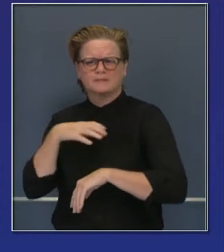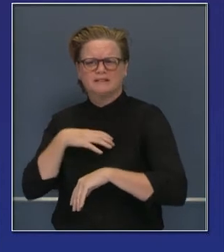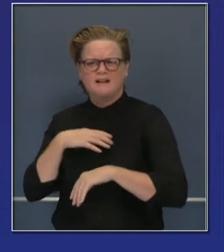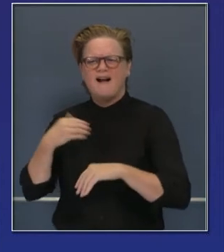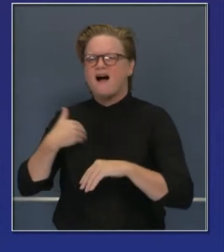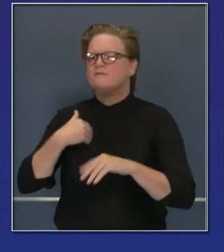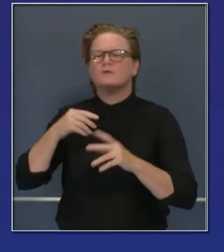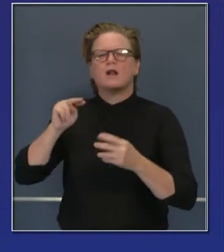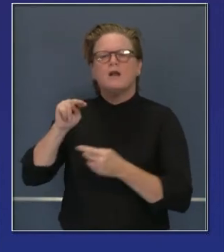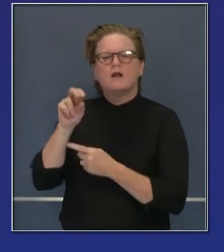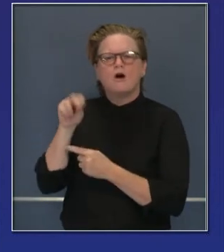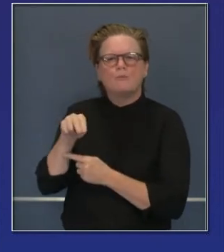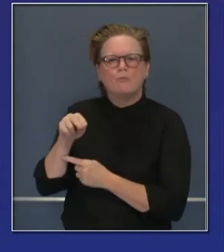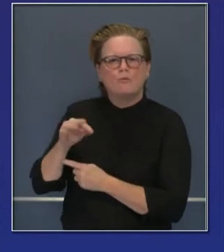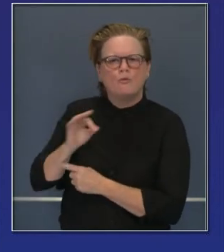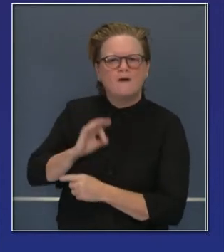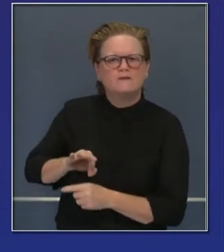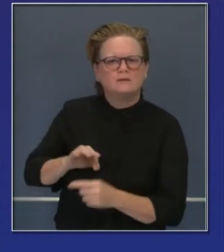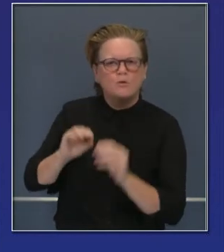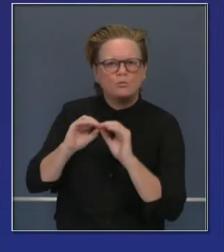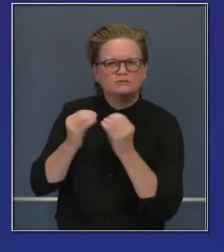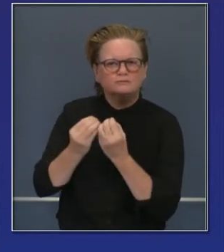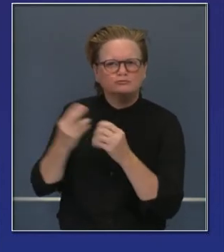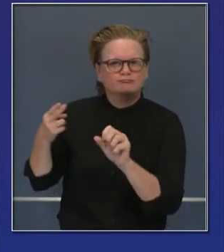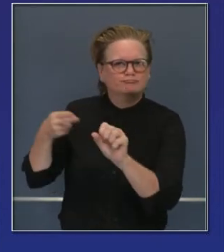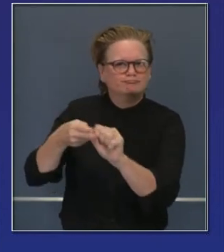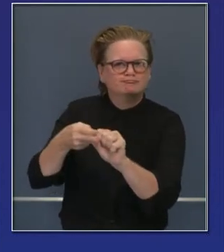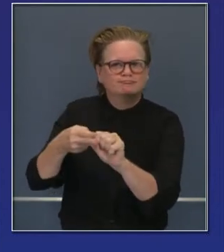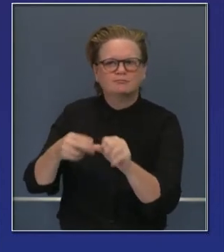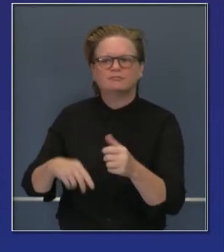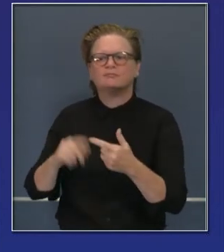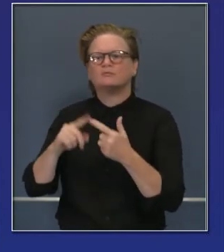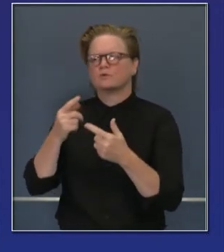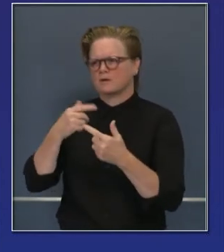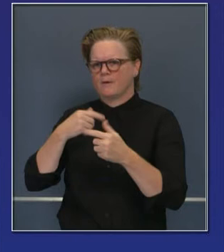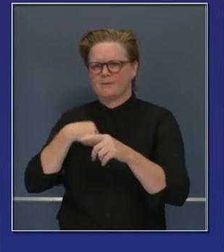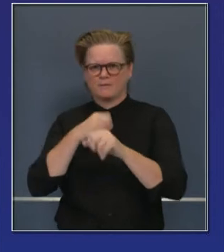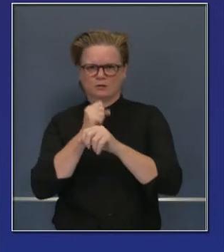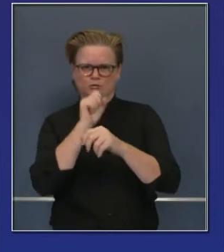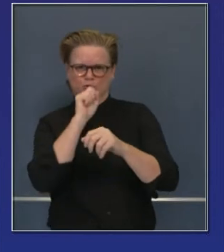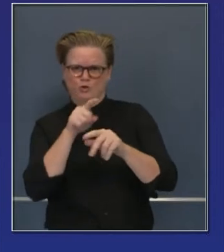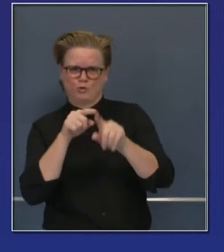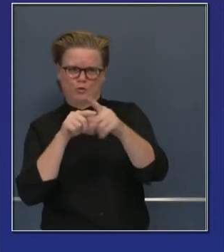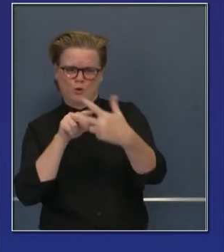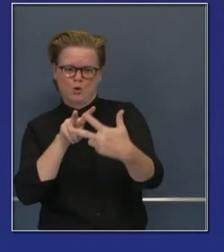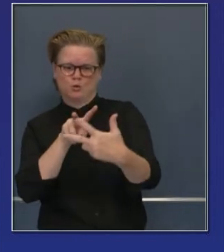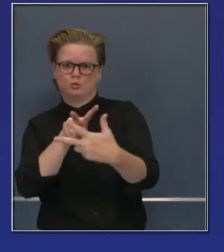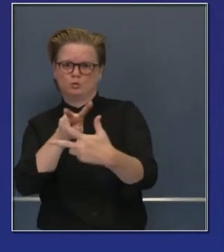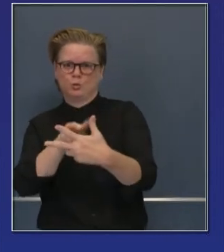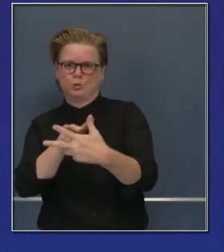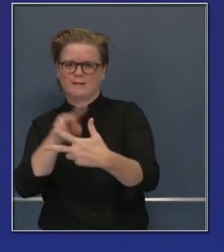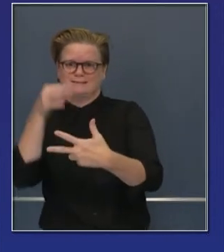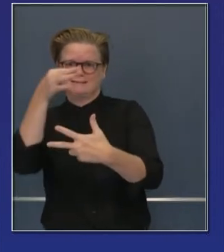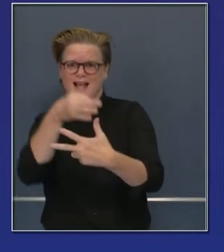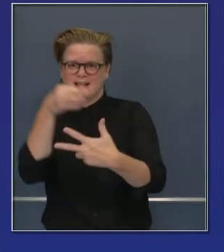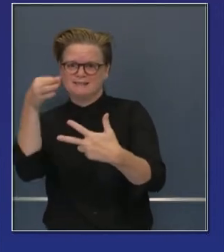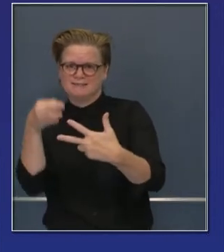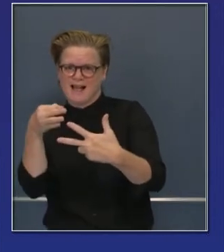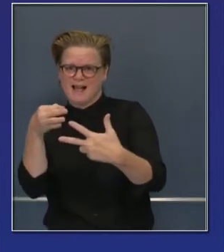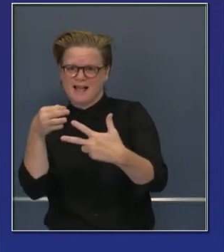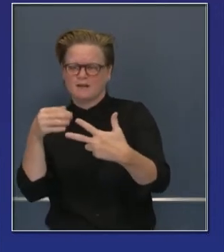que ayudarán a asesorarse de que ese grupo de trabajo, el que dicta las pautas, realmente hacen su trabajo